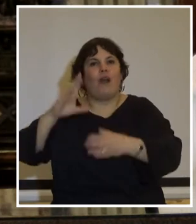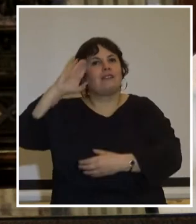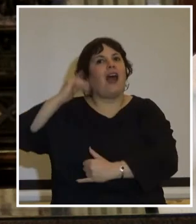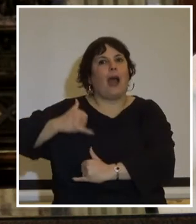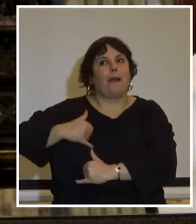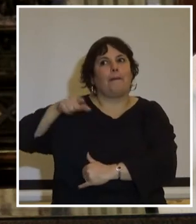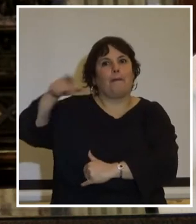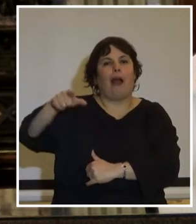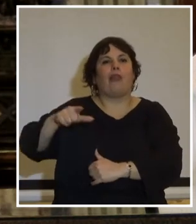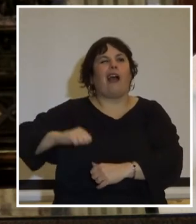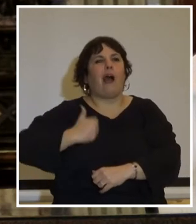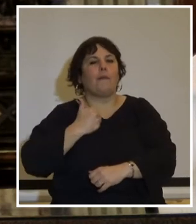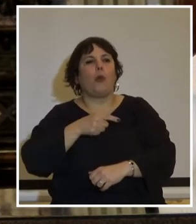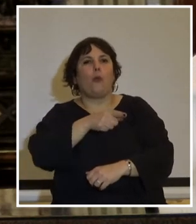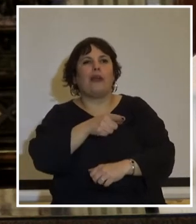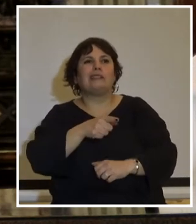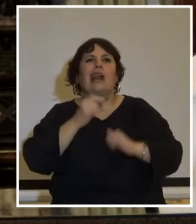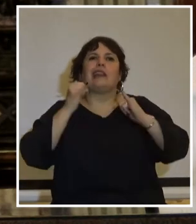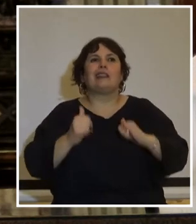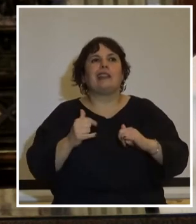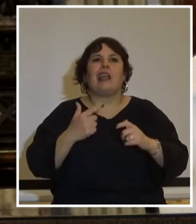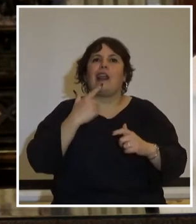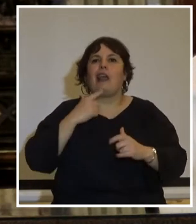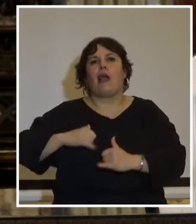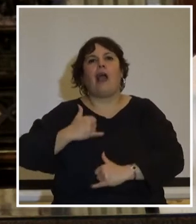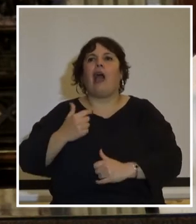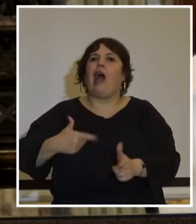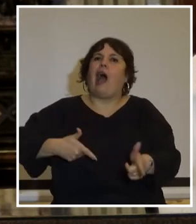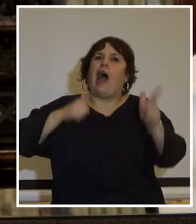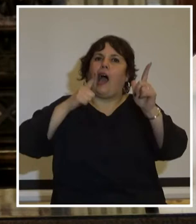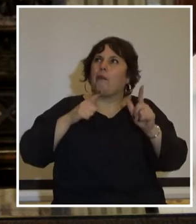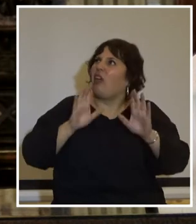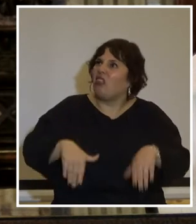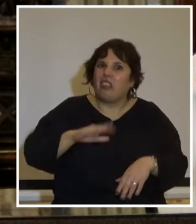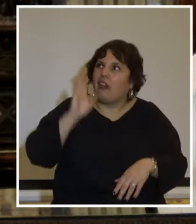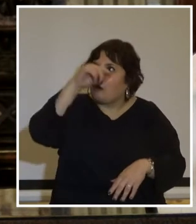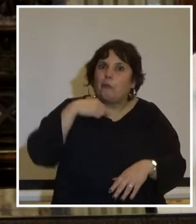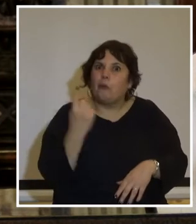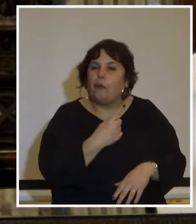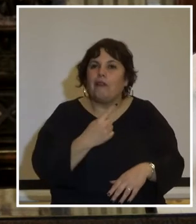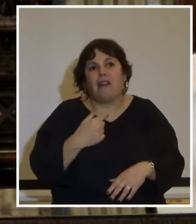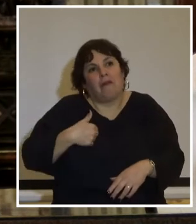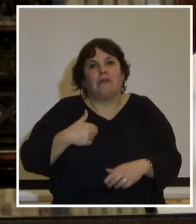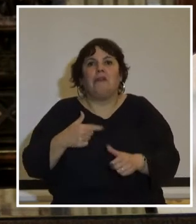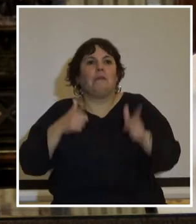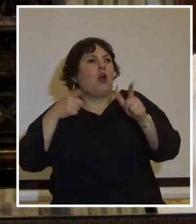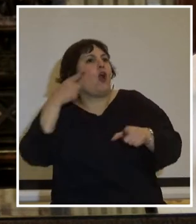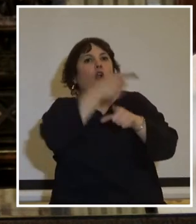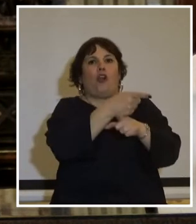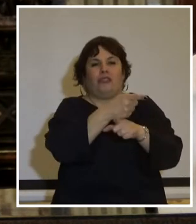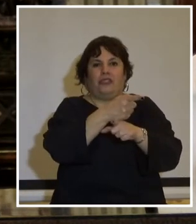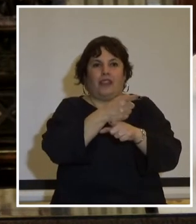que utilizan, tienen el privilegio de utilizar las armas de la República, la utilizaron contra la República,